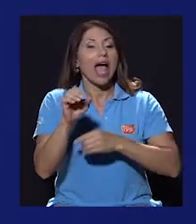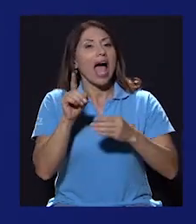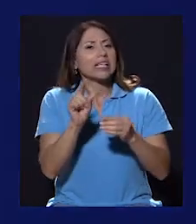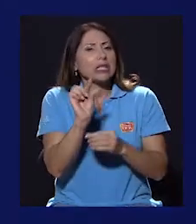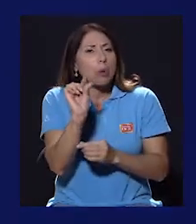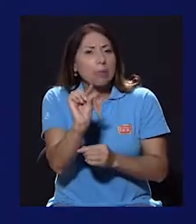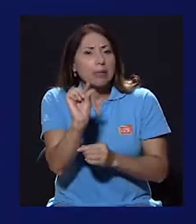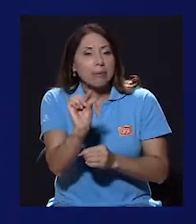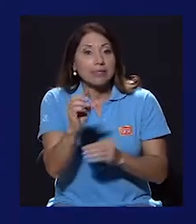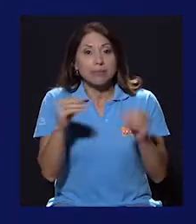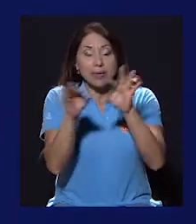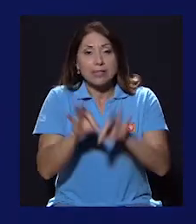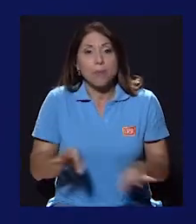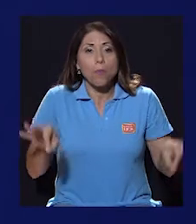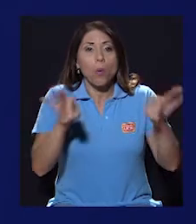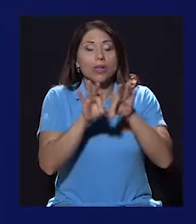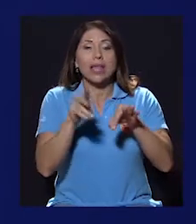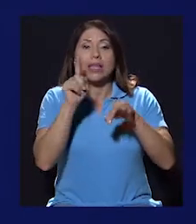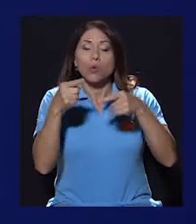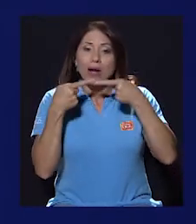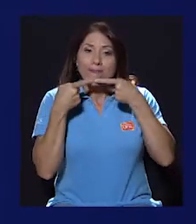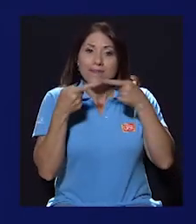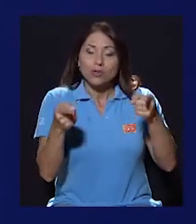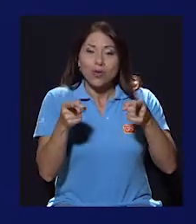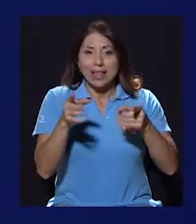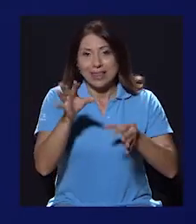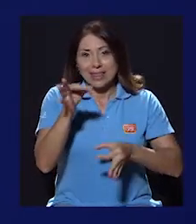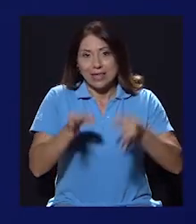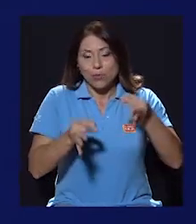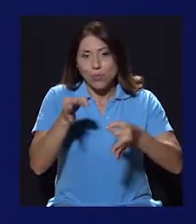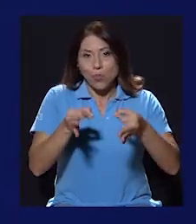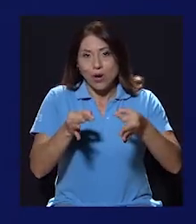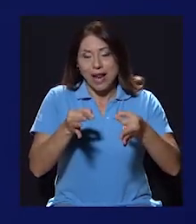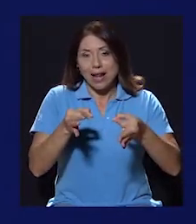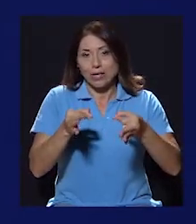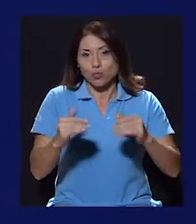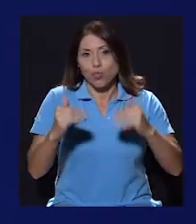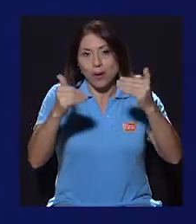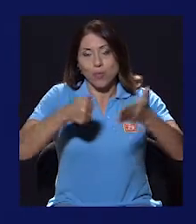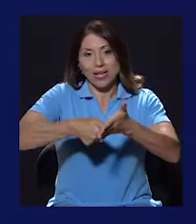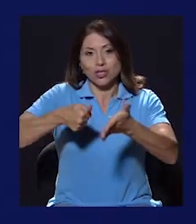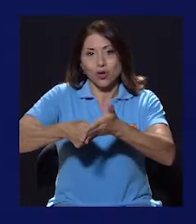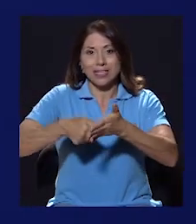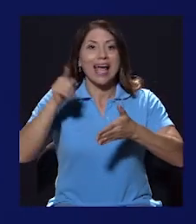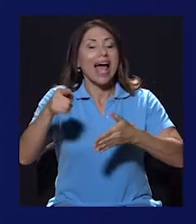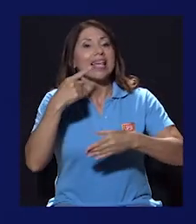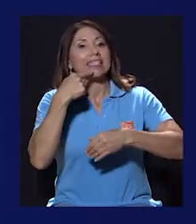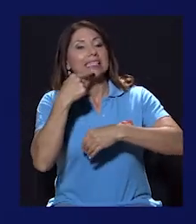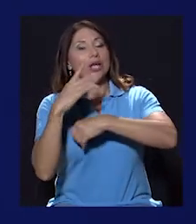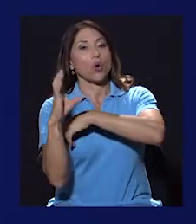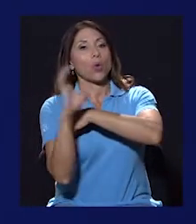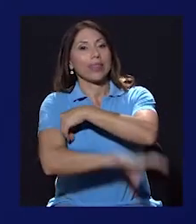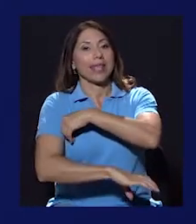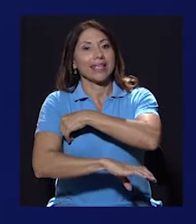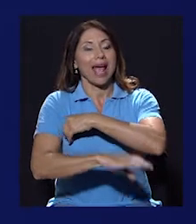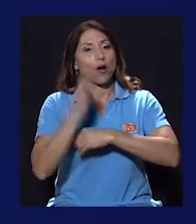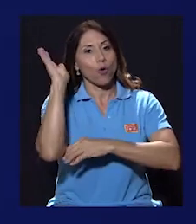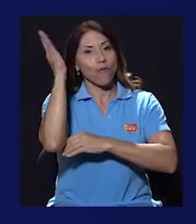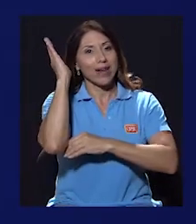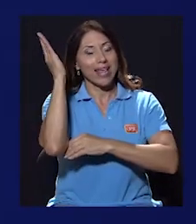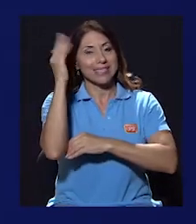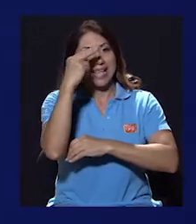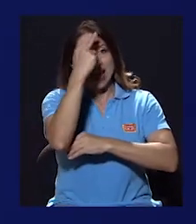mínimas. La más importante fue una resolución de ese tribunal en donde se condena a la Conferencia Episcopal